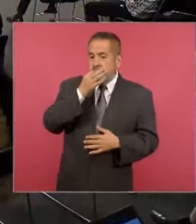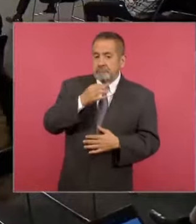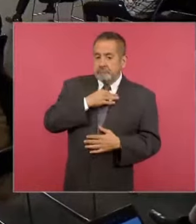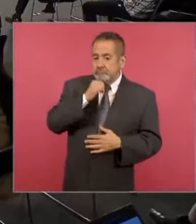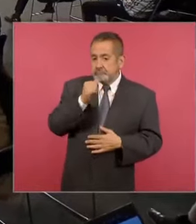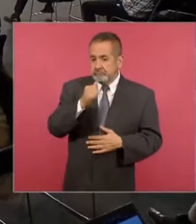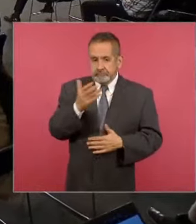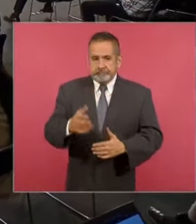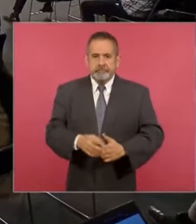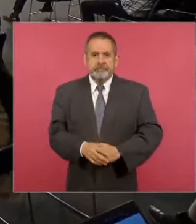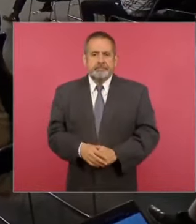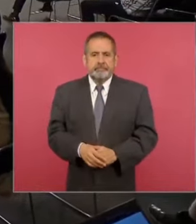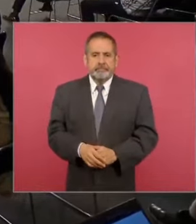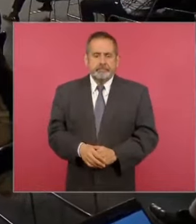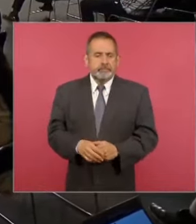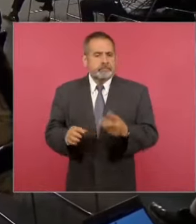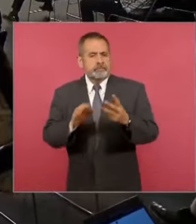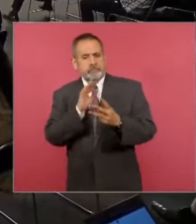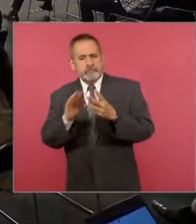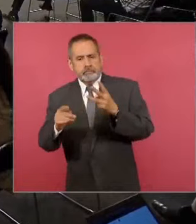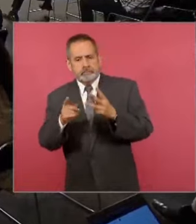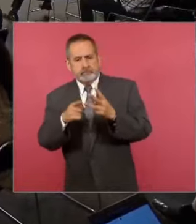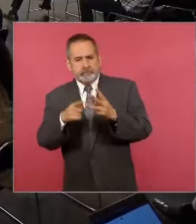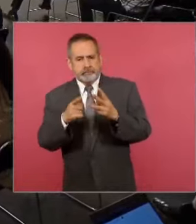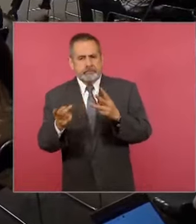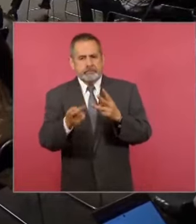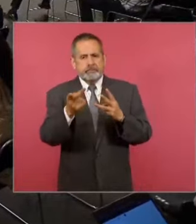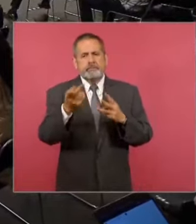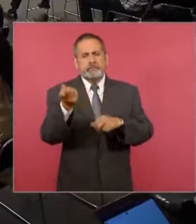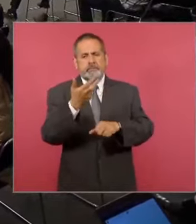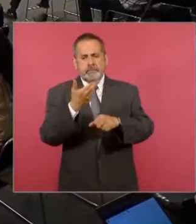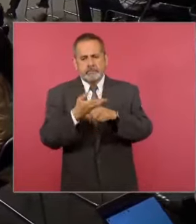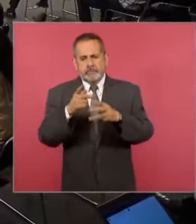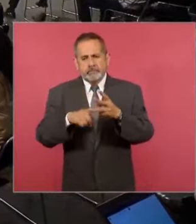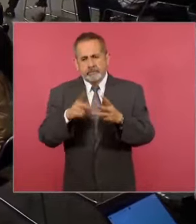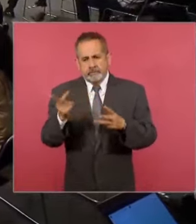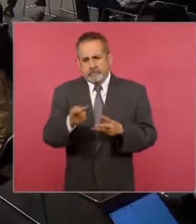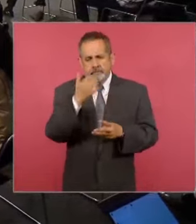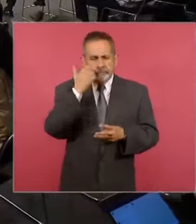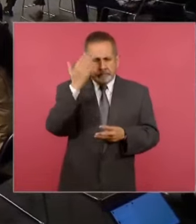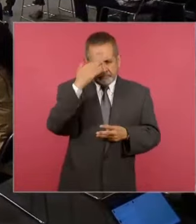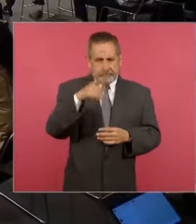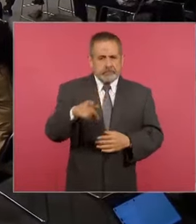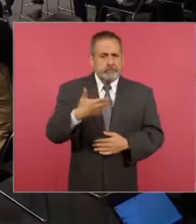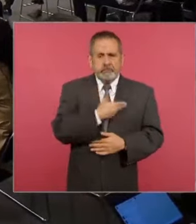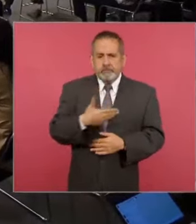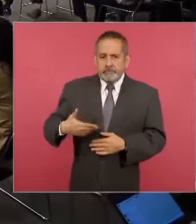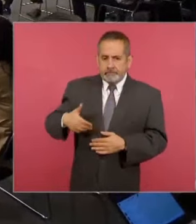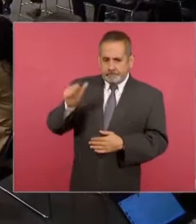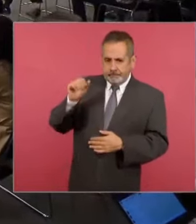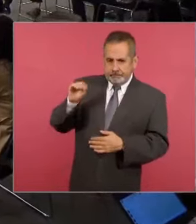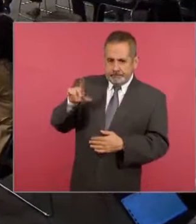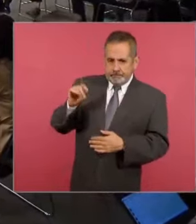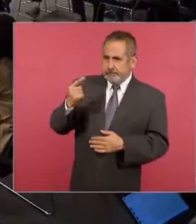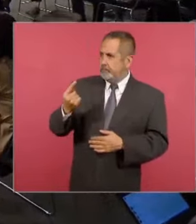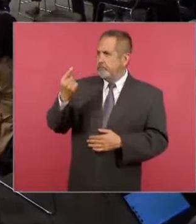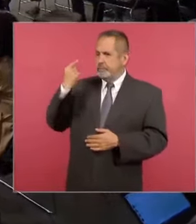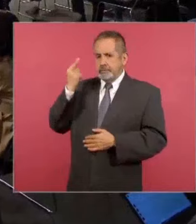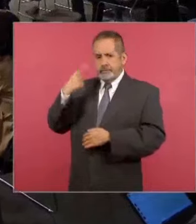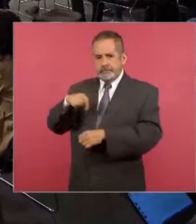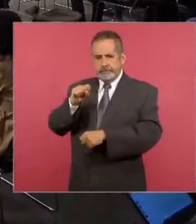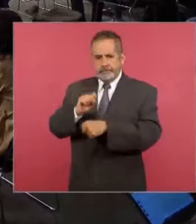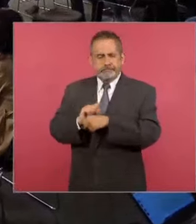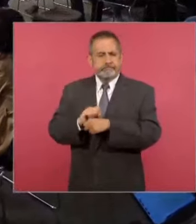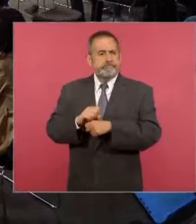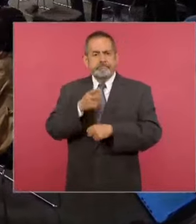este sismo. Y ya para terminar, secretaria, sí me gustaría consultarle. El presidente López Obrador la semana pasada hablaba de